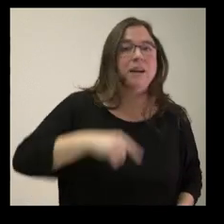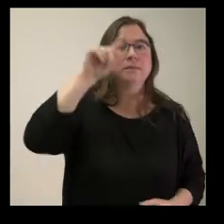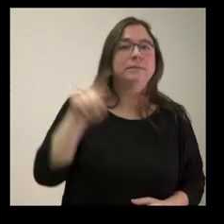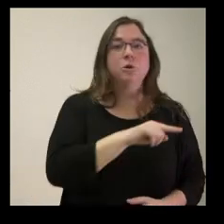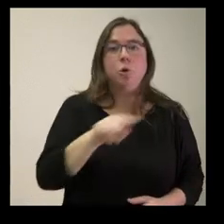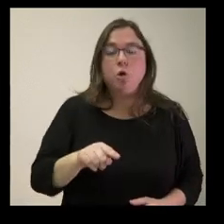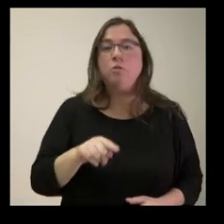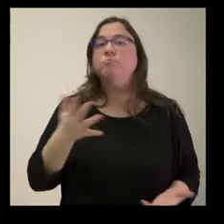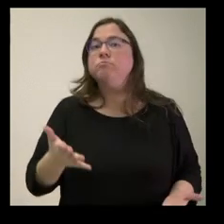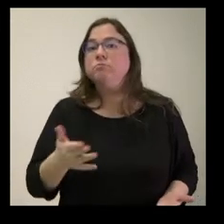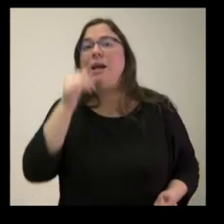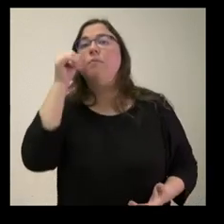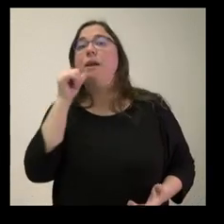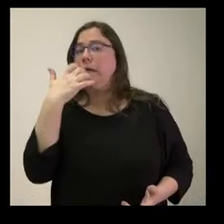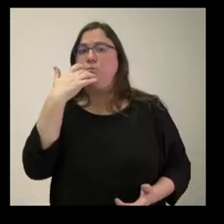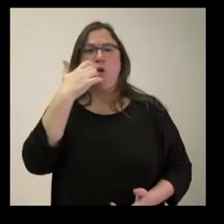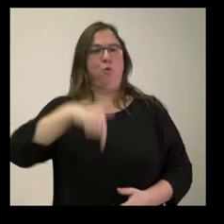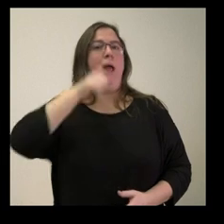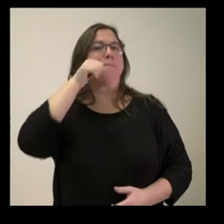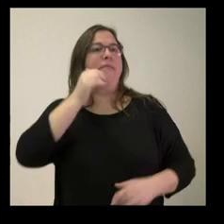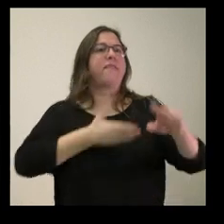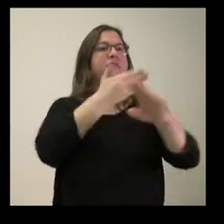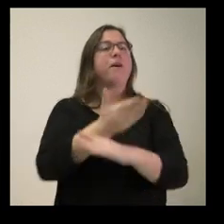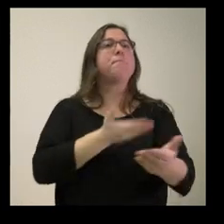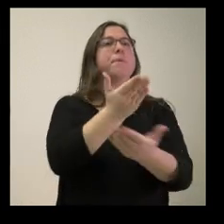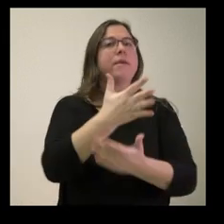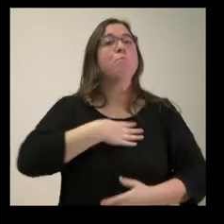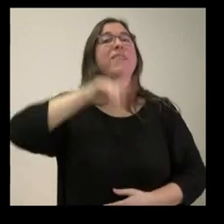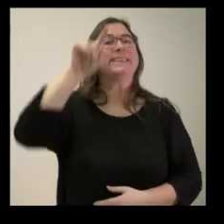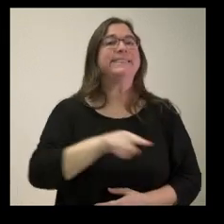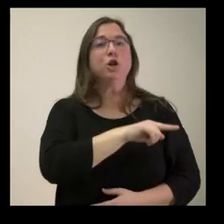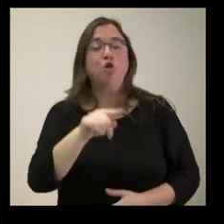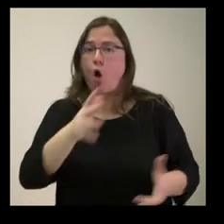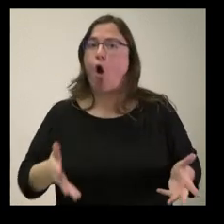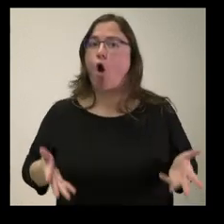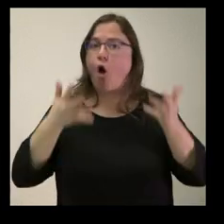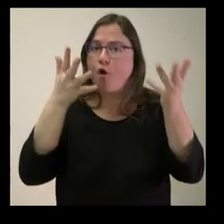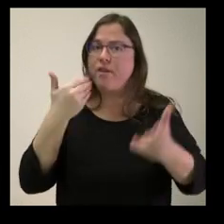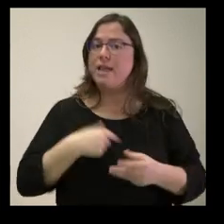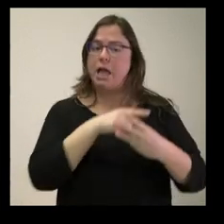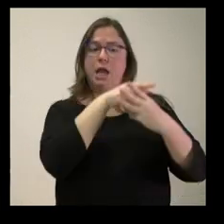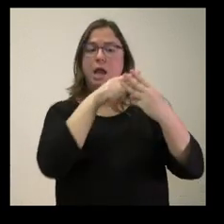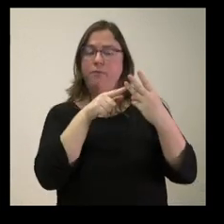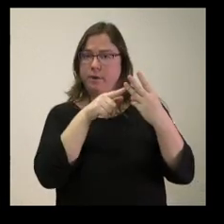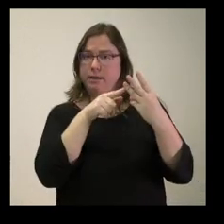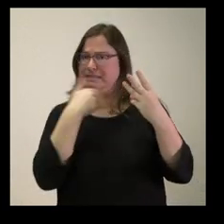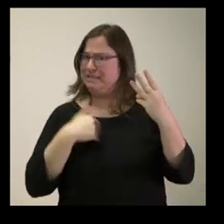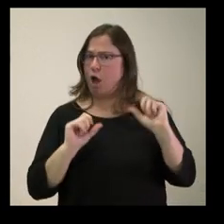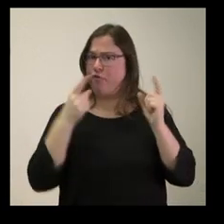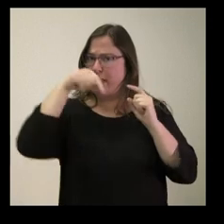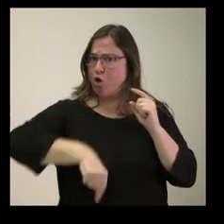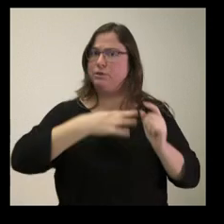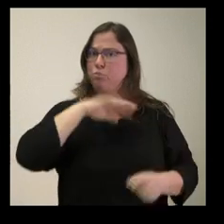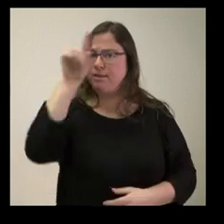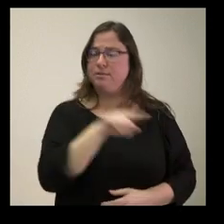embarazadas. Si una embarazada lo puede pedir hoy en cualquier hospital de Castellón y se le ofrece esos tres recursos. Y luego, por otro